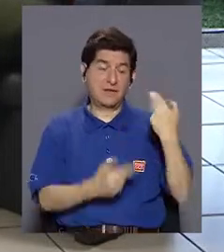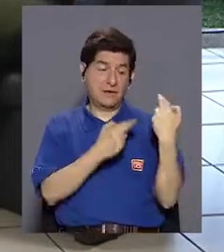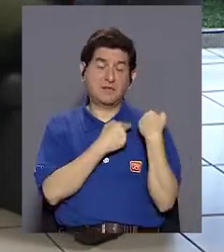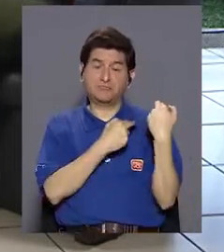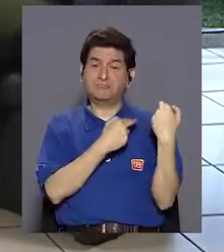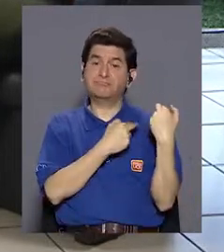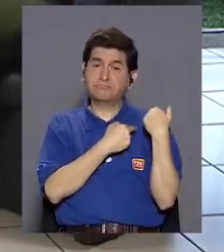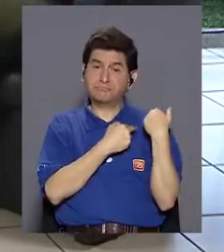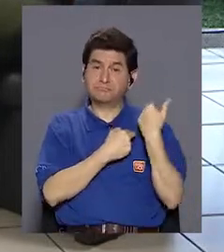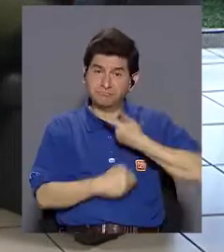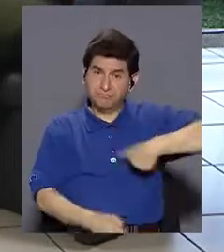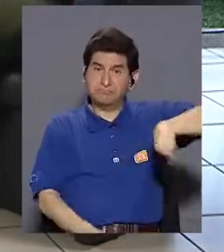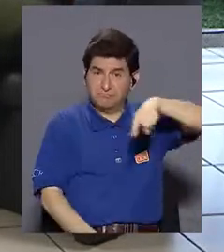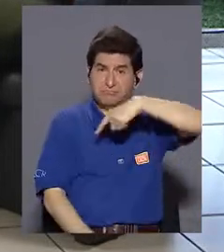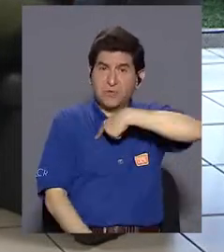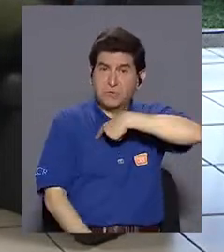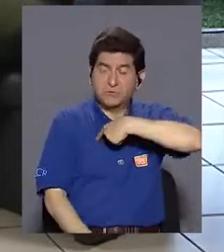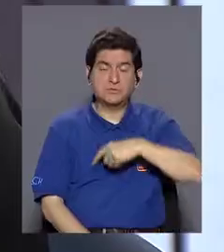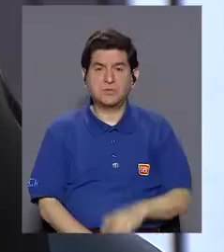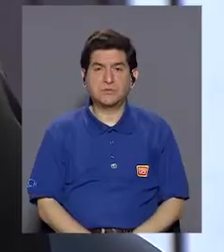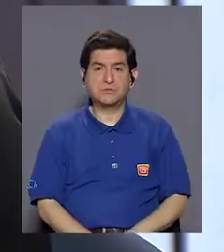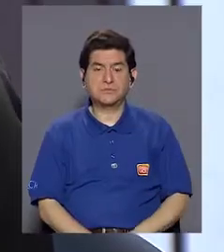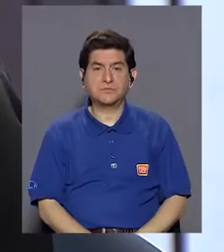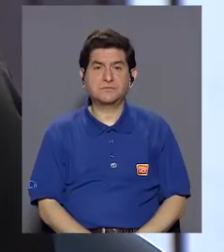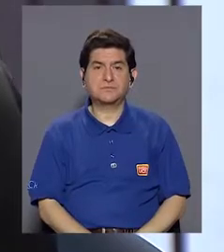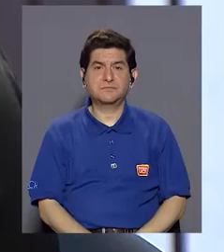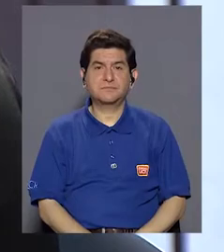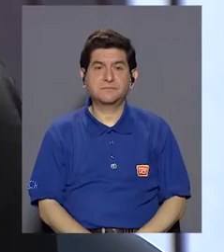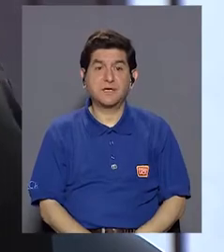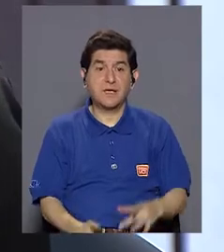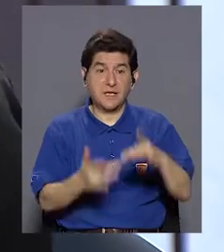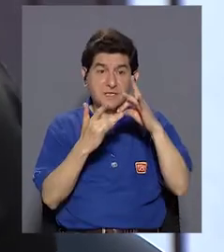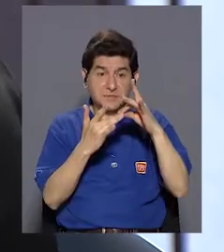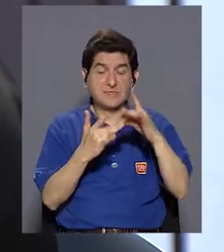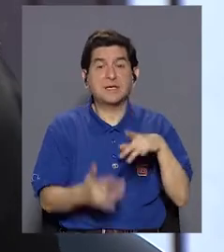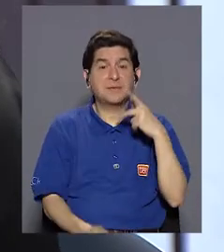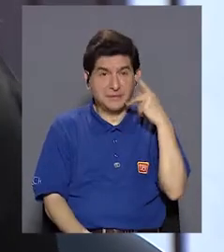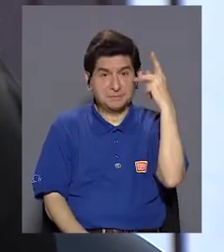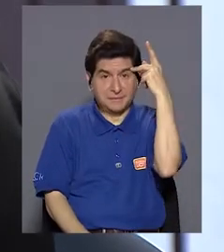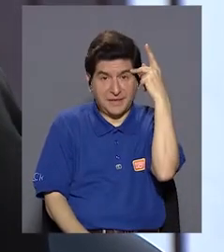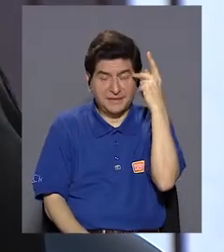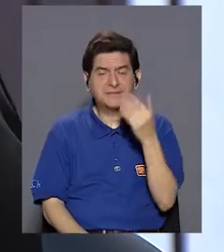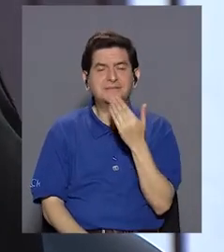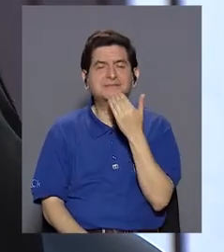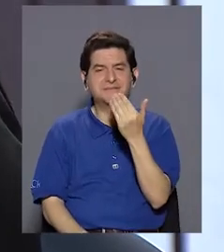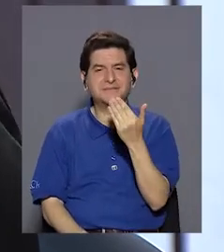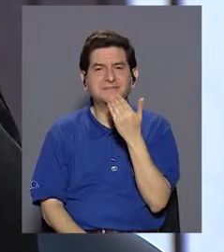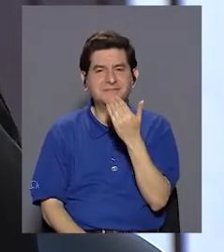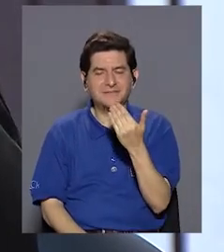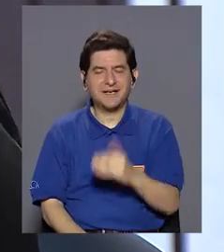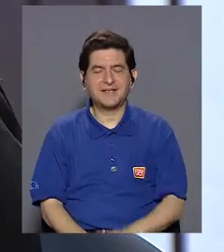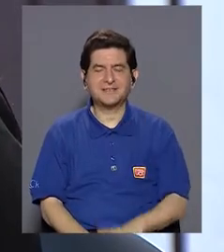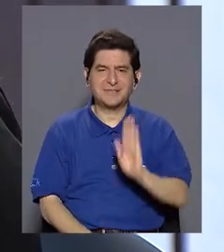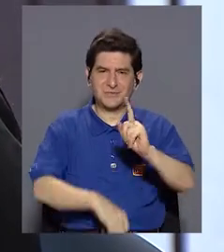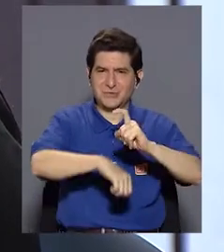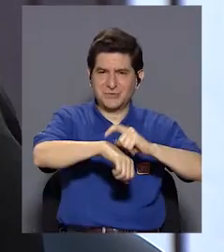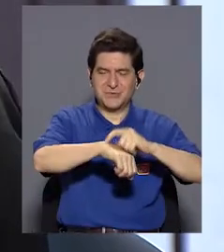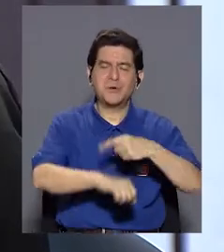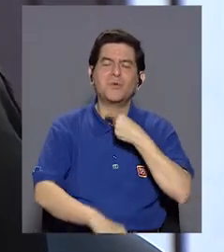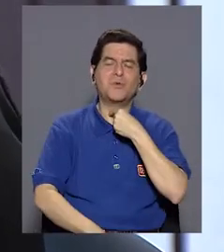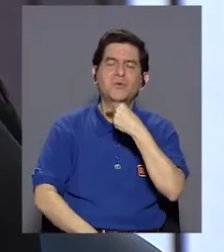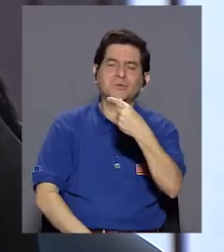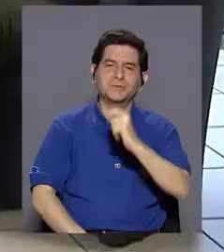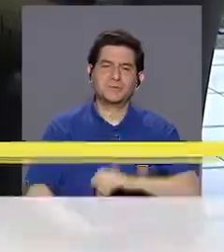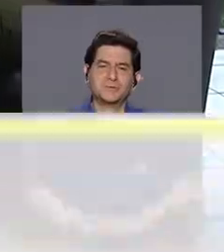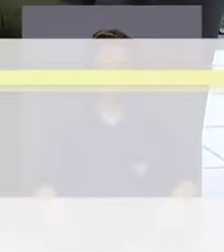adquirir una responsabilidad nosotros además, y sobre todo como padres. Muchísimas gracias por este ratito. Un